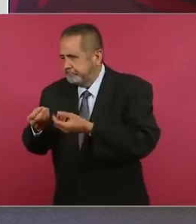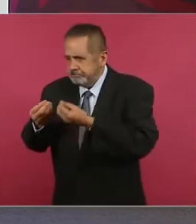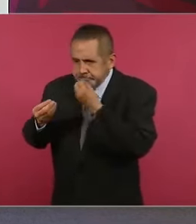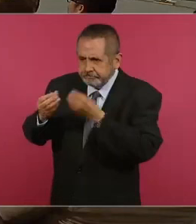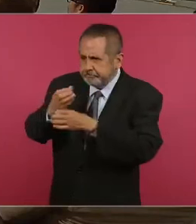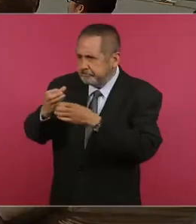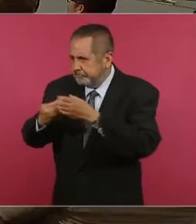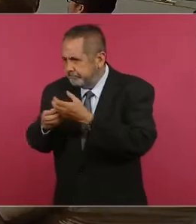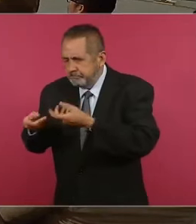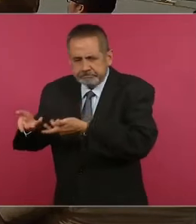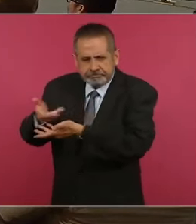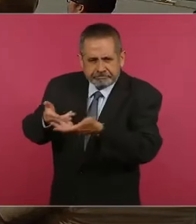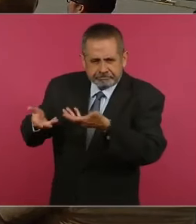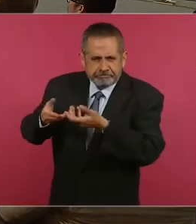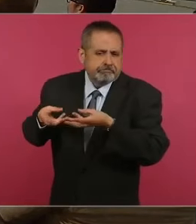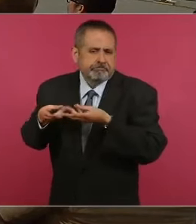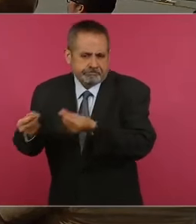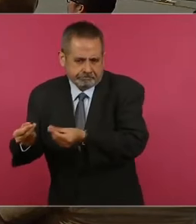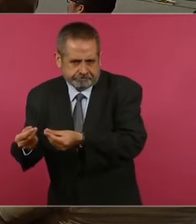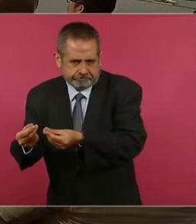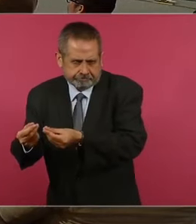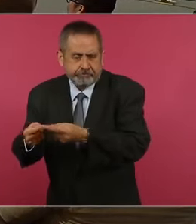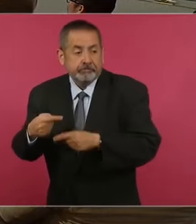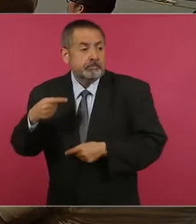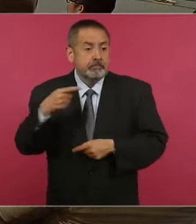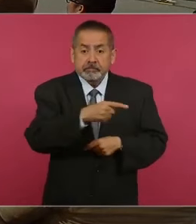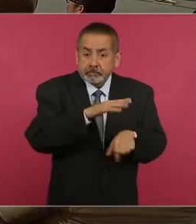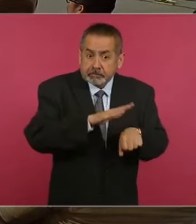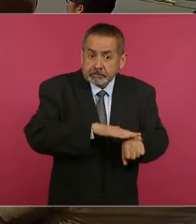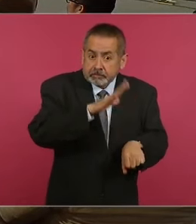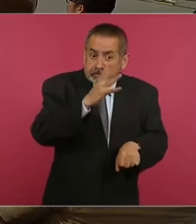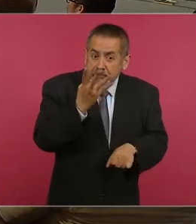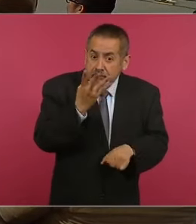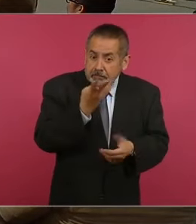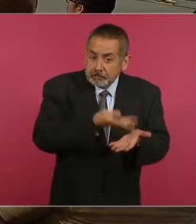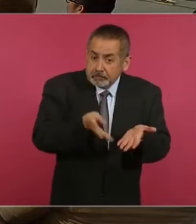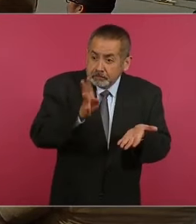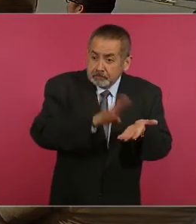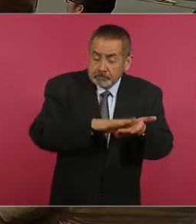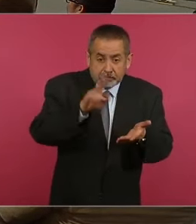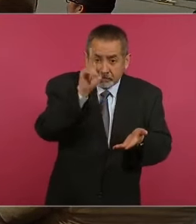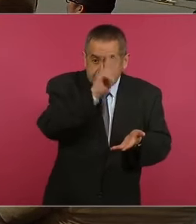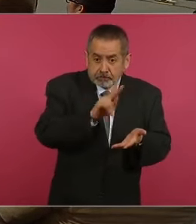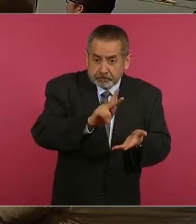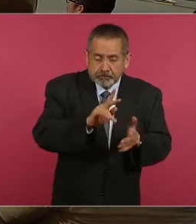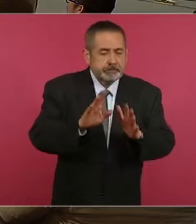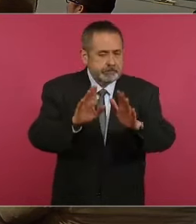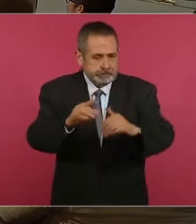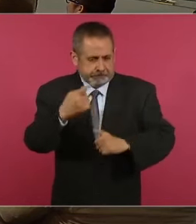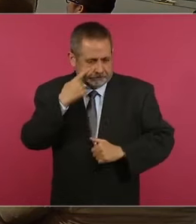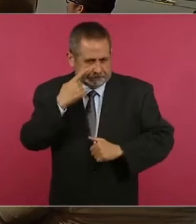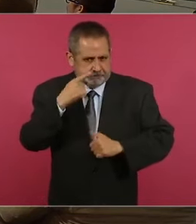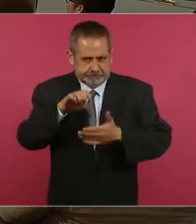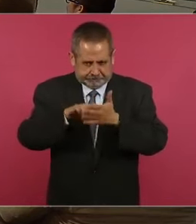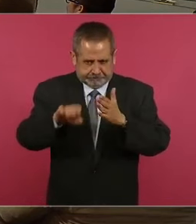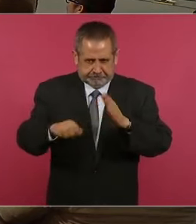Bueno, ¿cómo es esto? El que gana